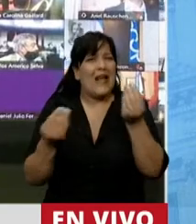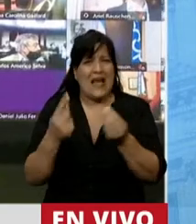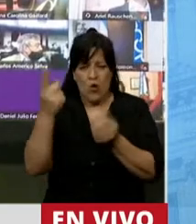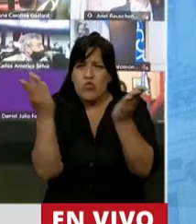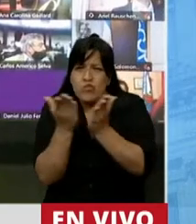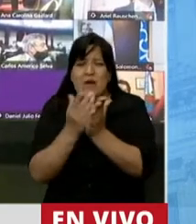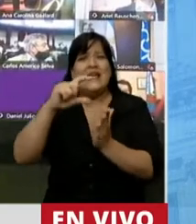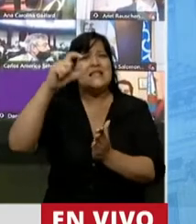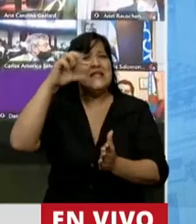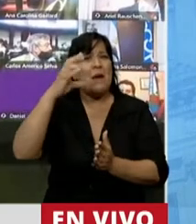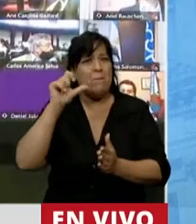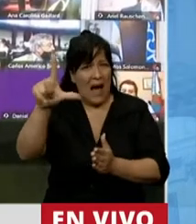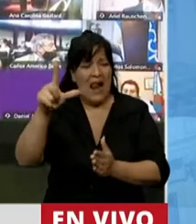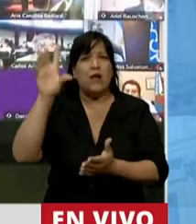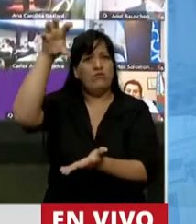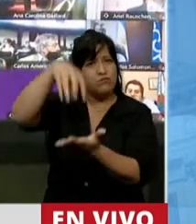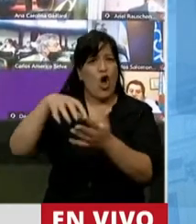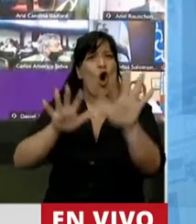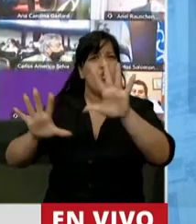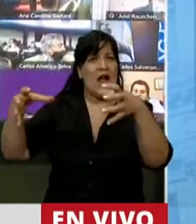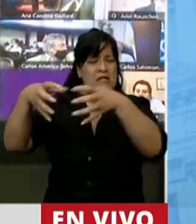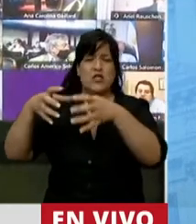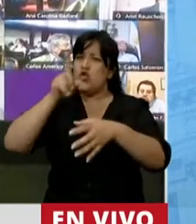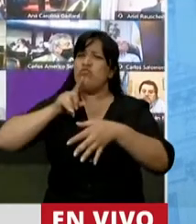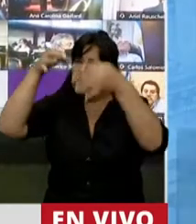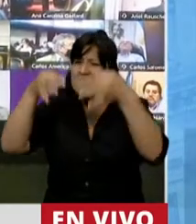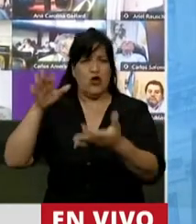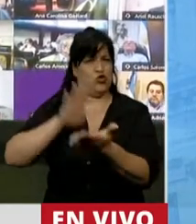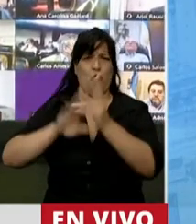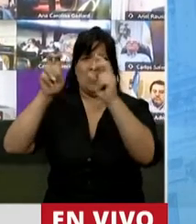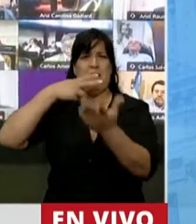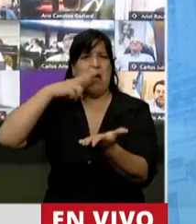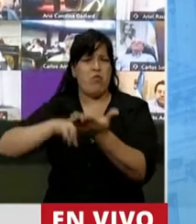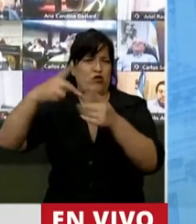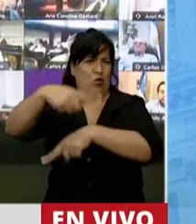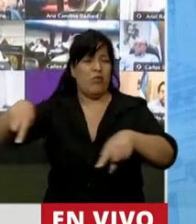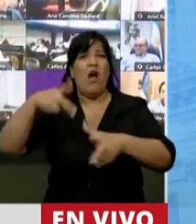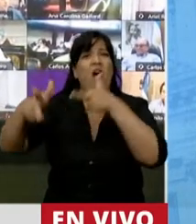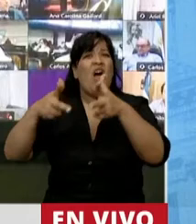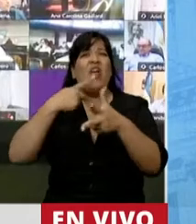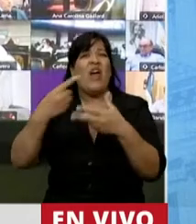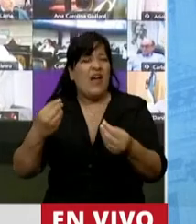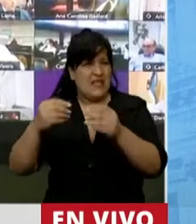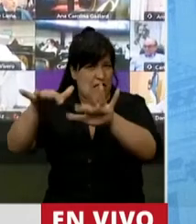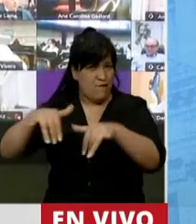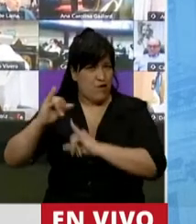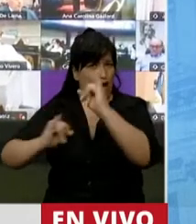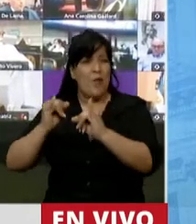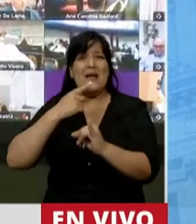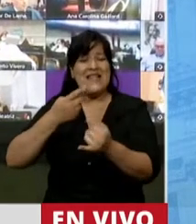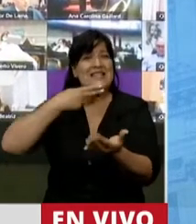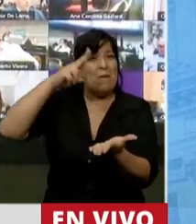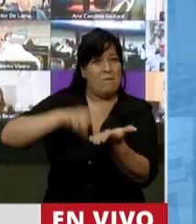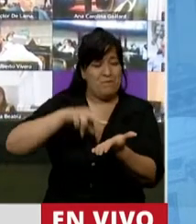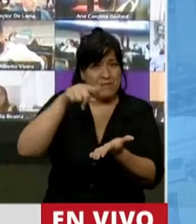estudio de la Cepal, que es una de las organizaciones más serias en esta materia, que habla justamente cómo la presión